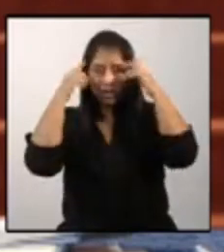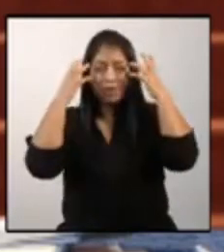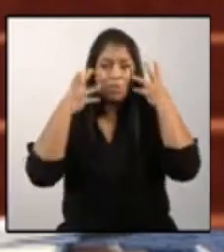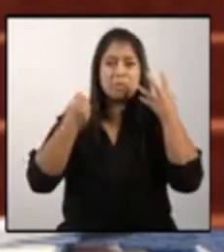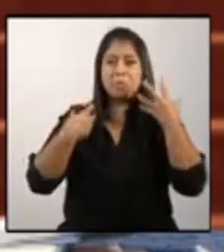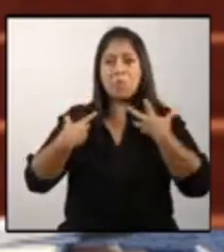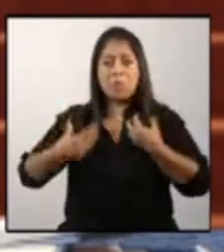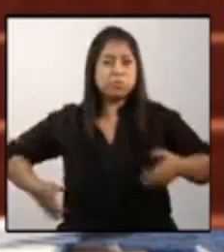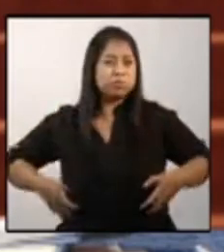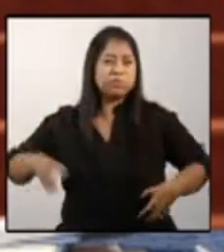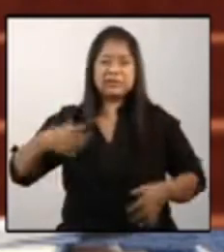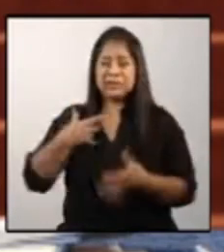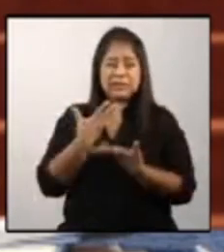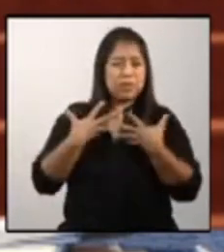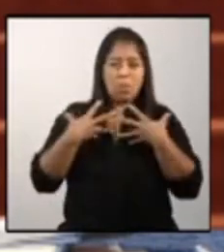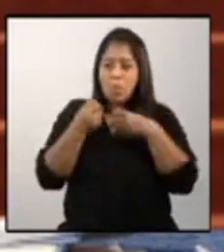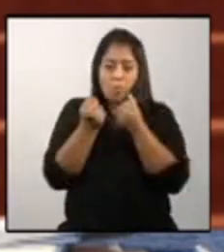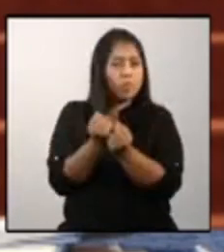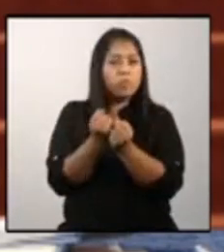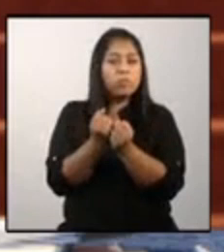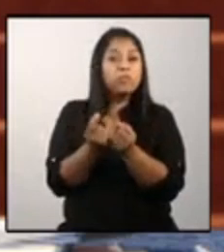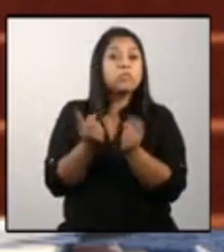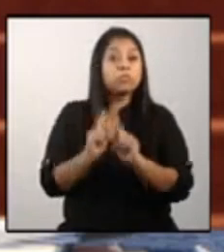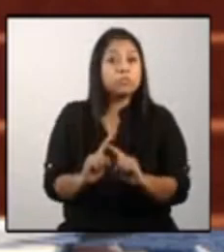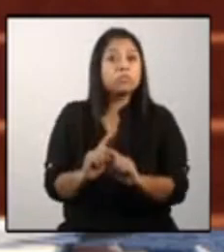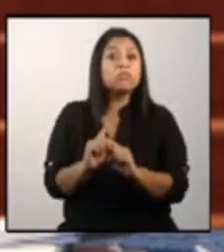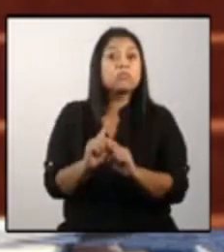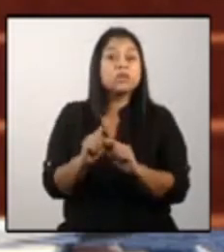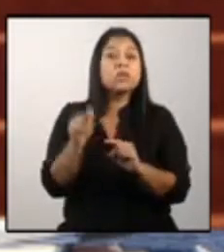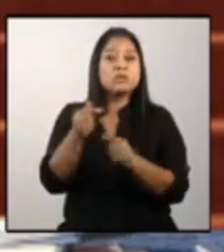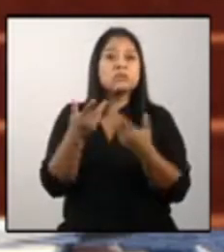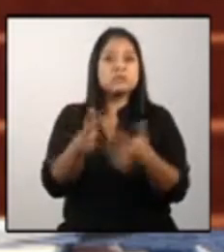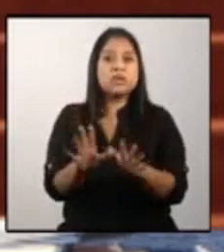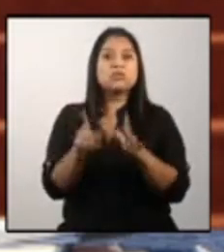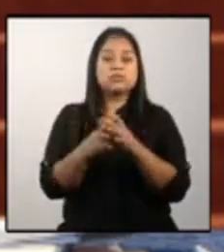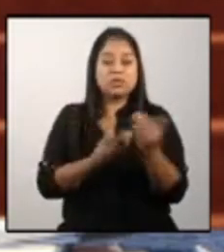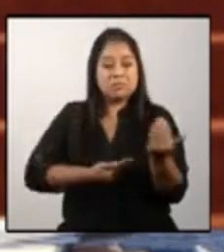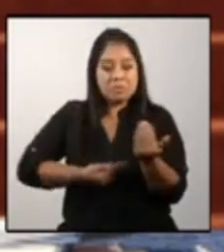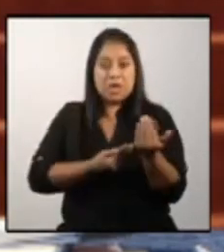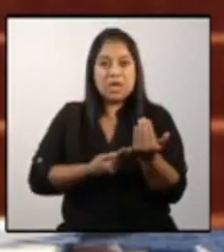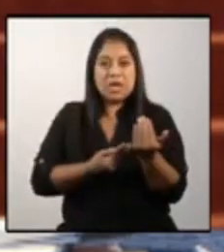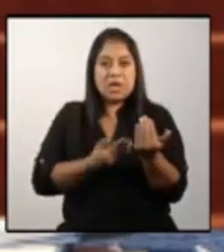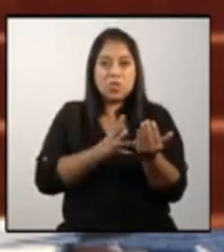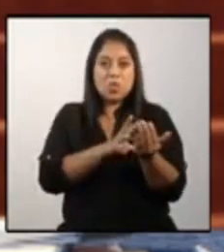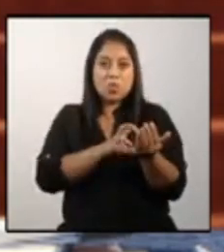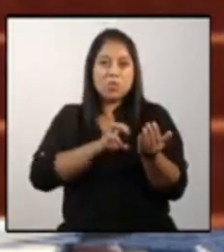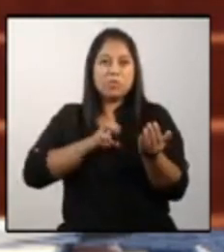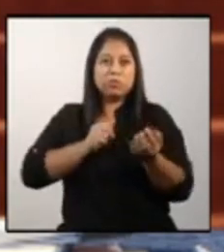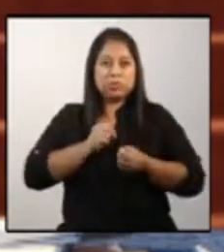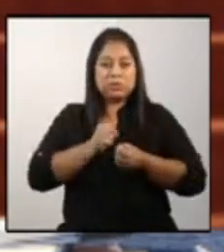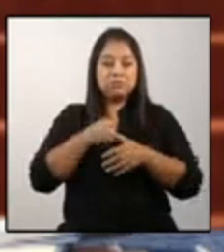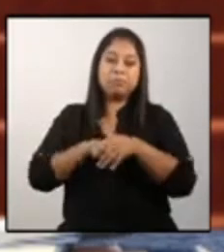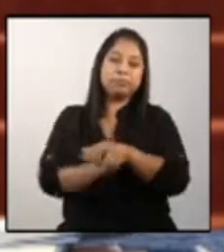suprarrenales del hígado, ya se consumieron todo y principia entonces el niño a consumirse a sí mismo y nacen con